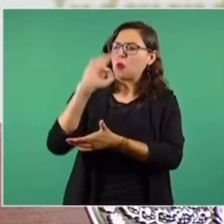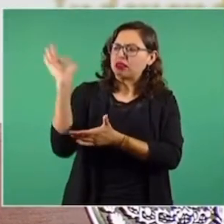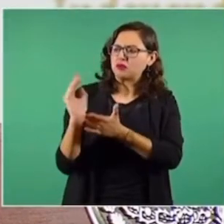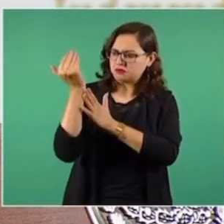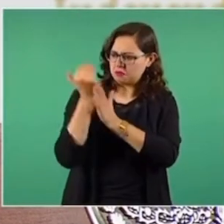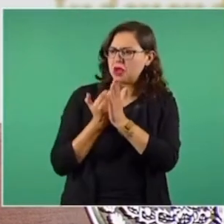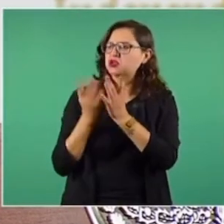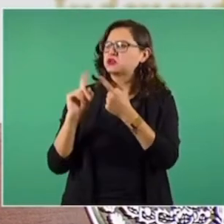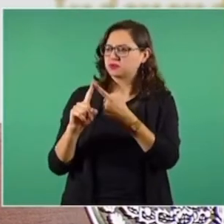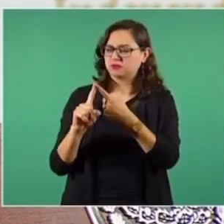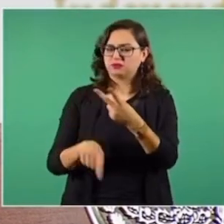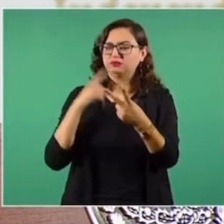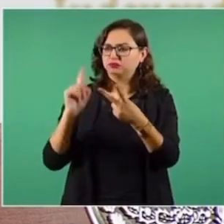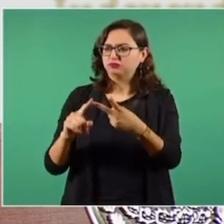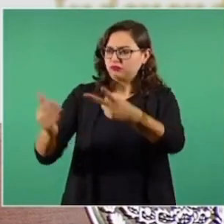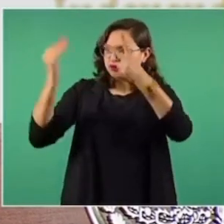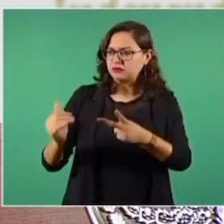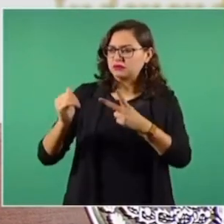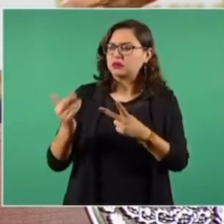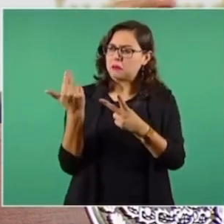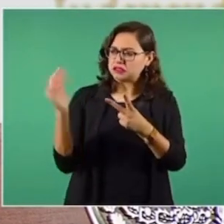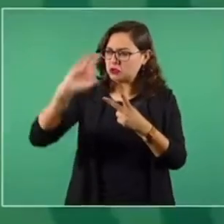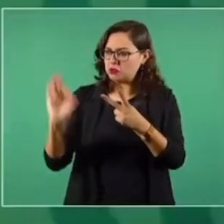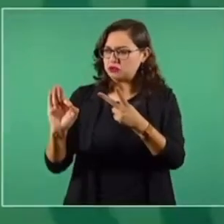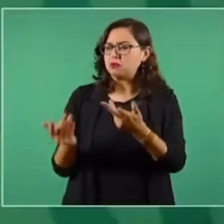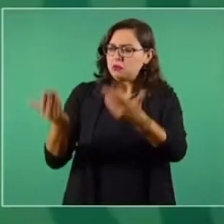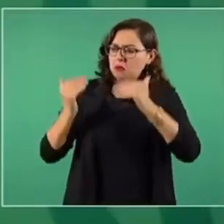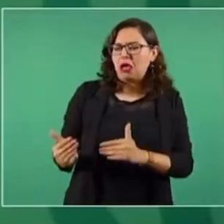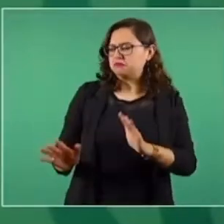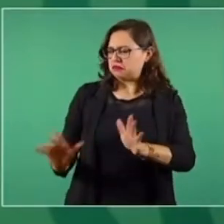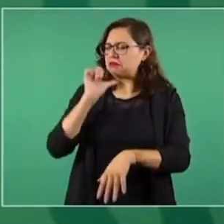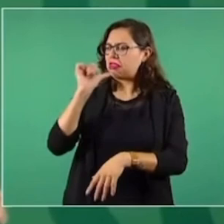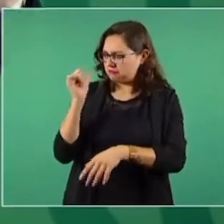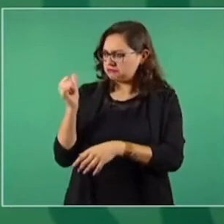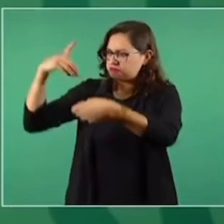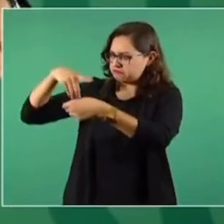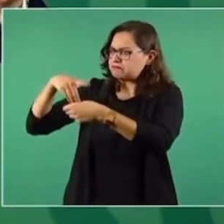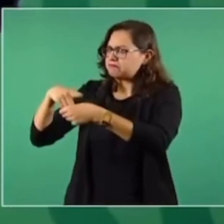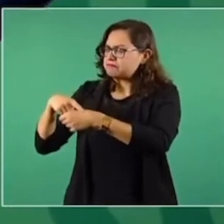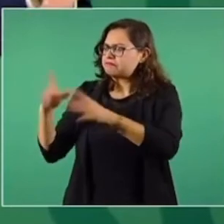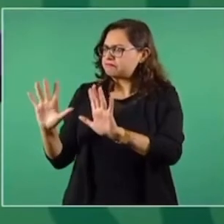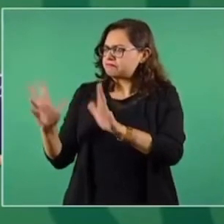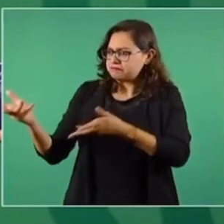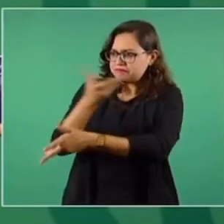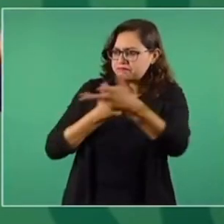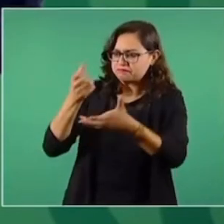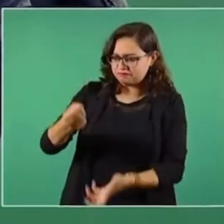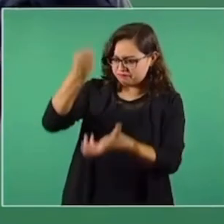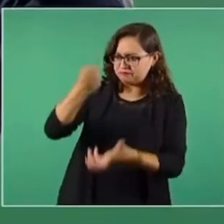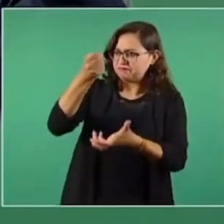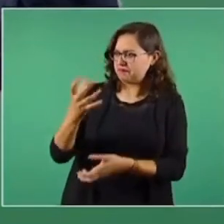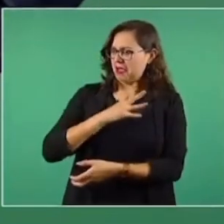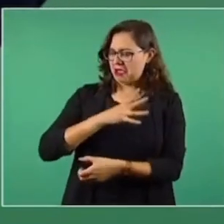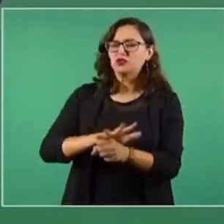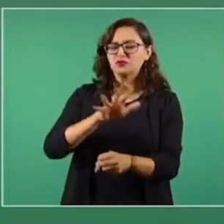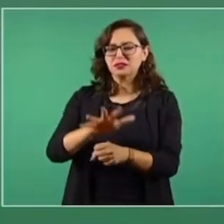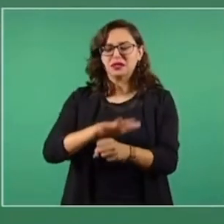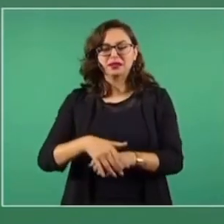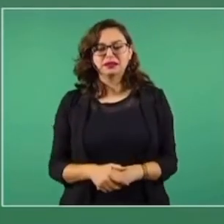Los medianos, que aporten el 25. Y los de abajo, no. Los que ganen menos de 10 mil, que no. De los 10 mil,